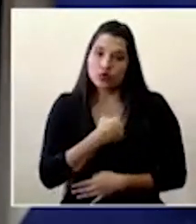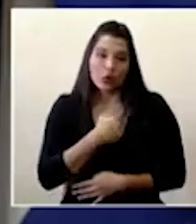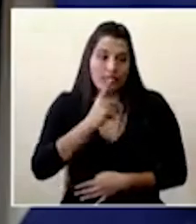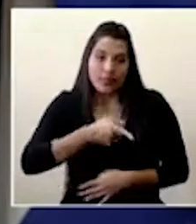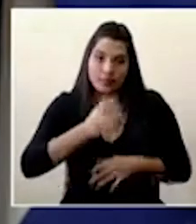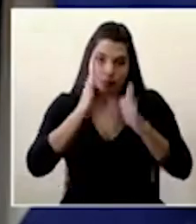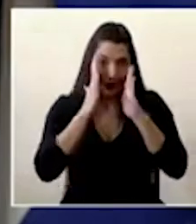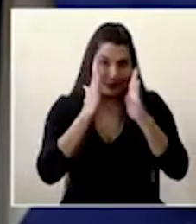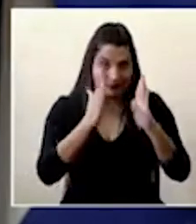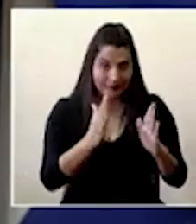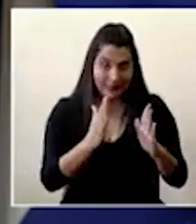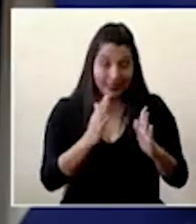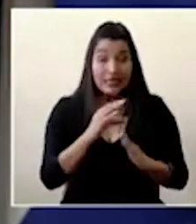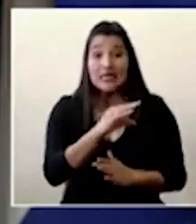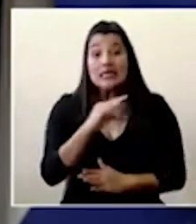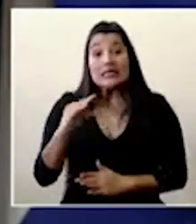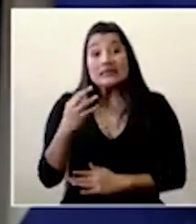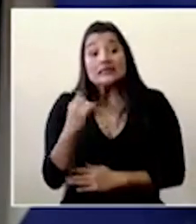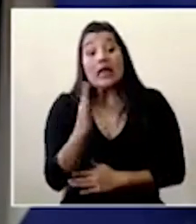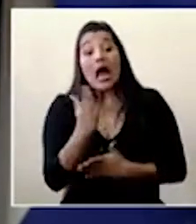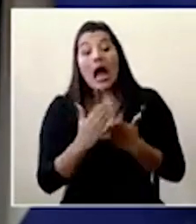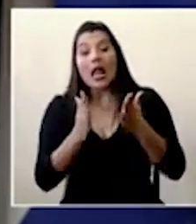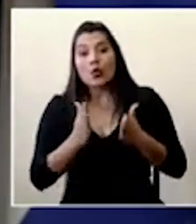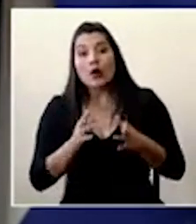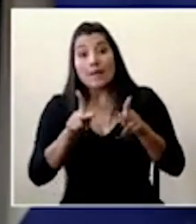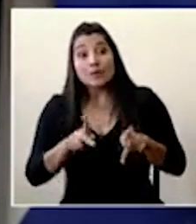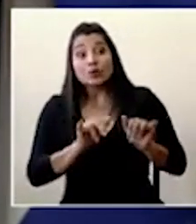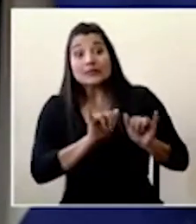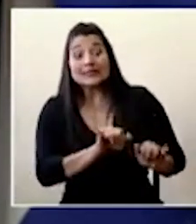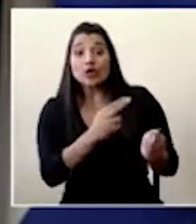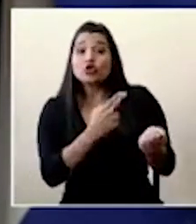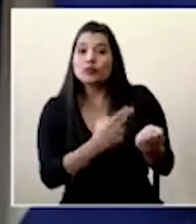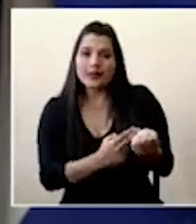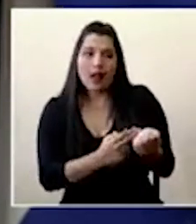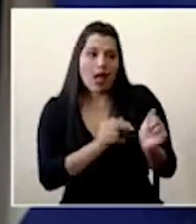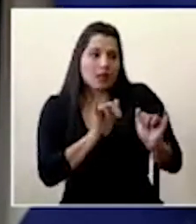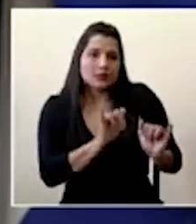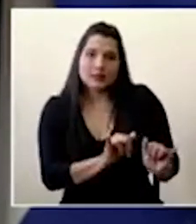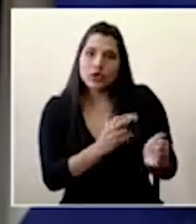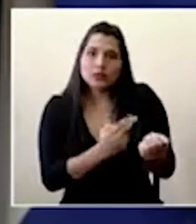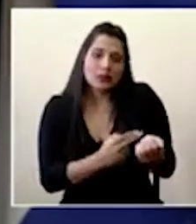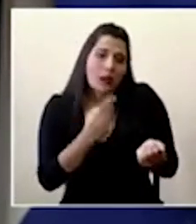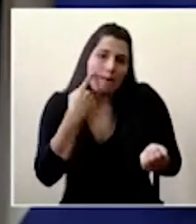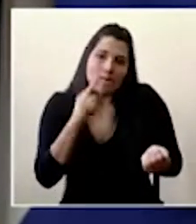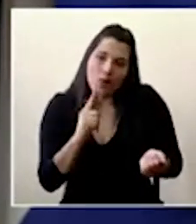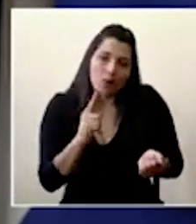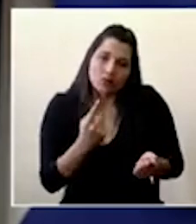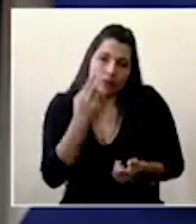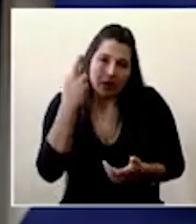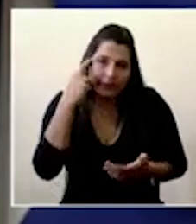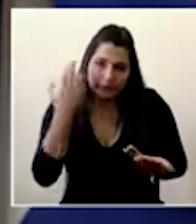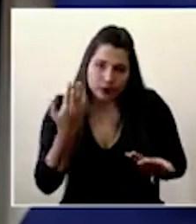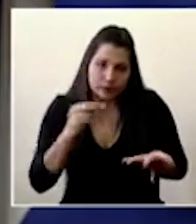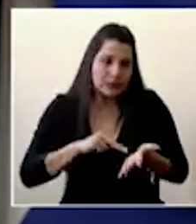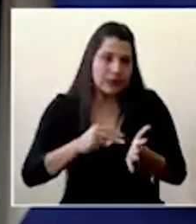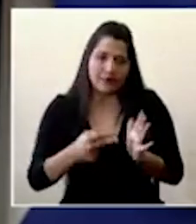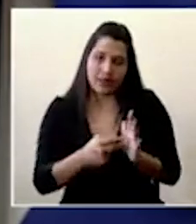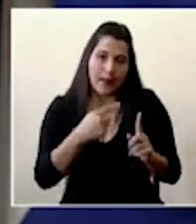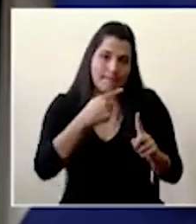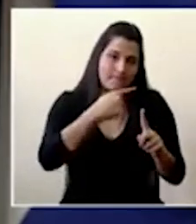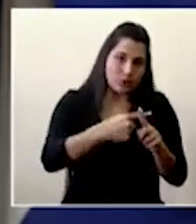y las personas que están hospitalizadas están ahí por una razón, porque no solo son positivos, sino